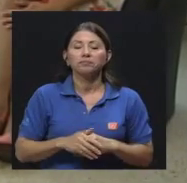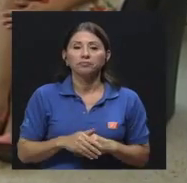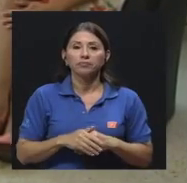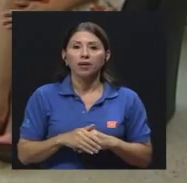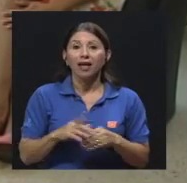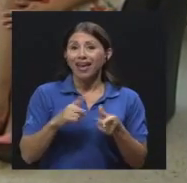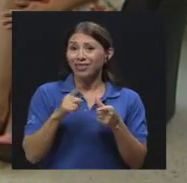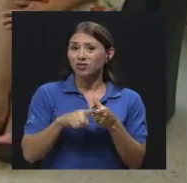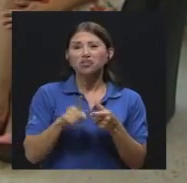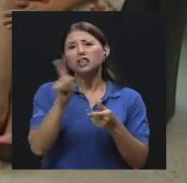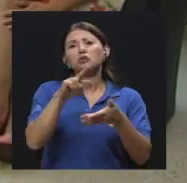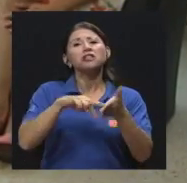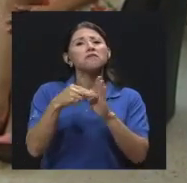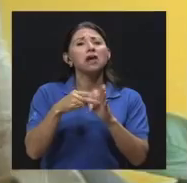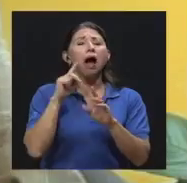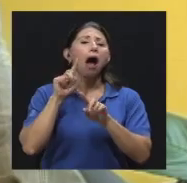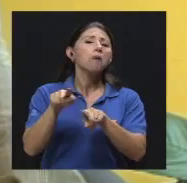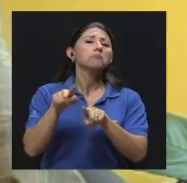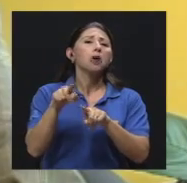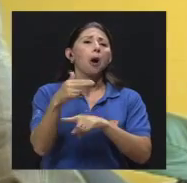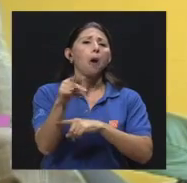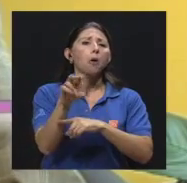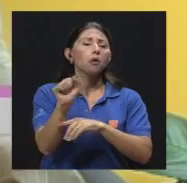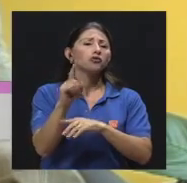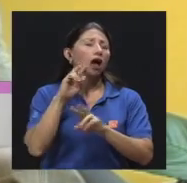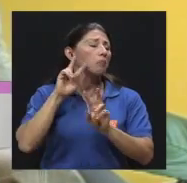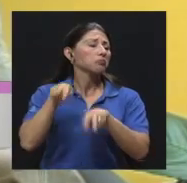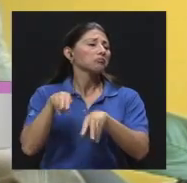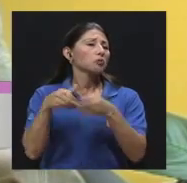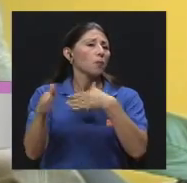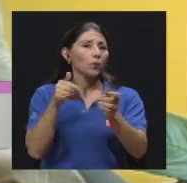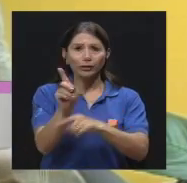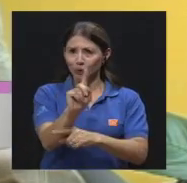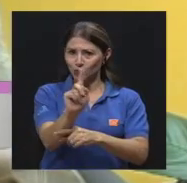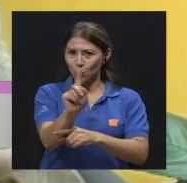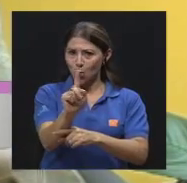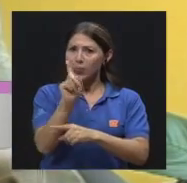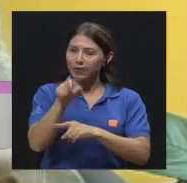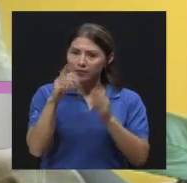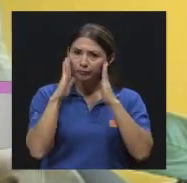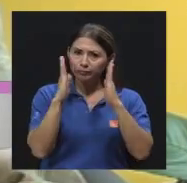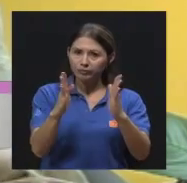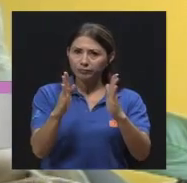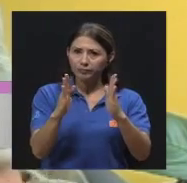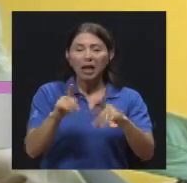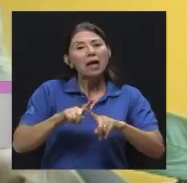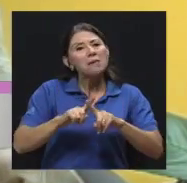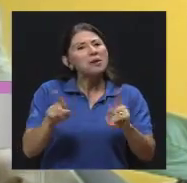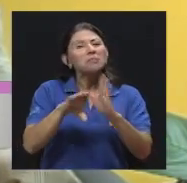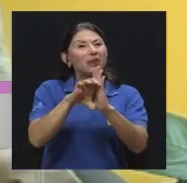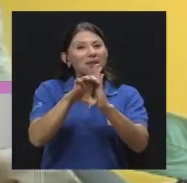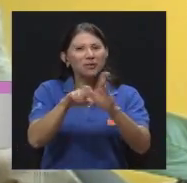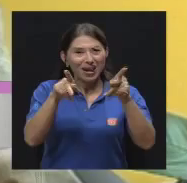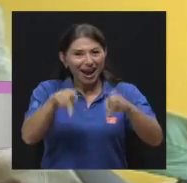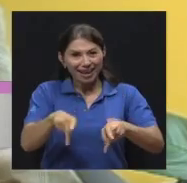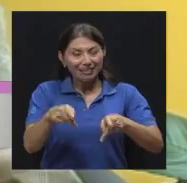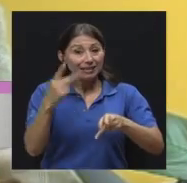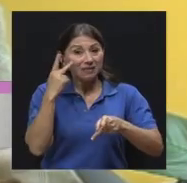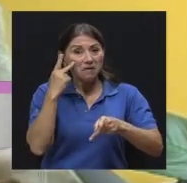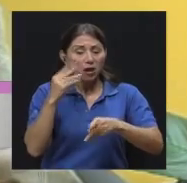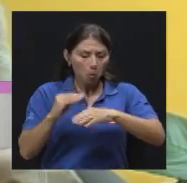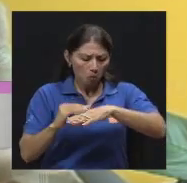no son tan banales como la gente piensa. Pero en términos generales, los superficiales, es la gente, lo que la gente se ve, ¿verdad?